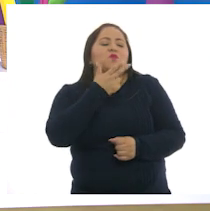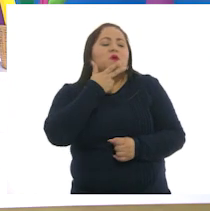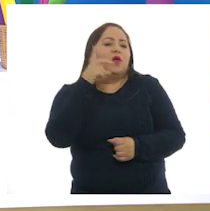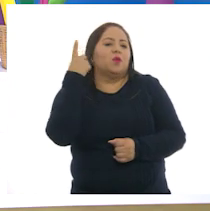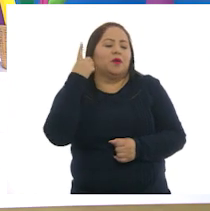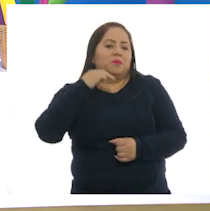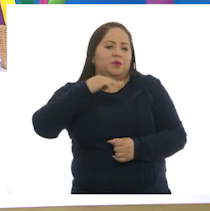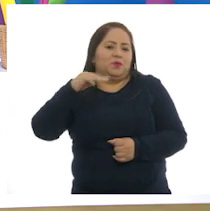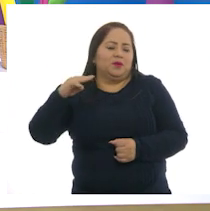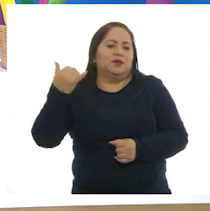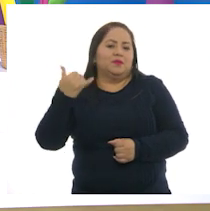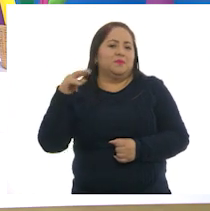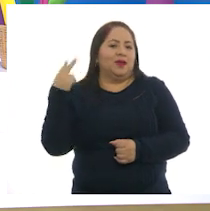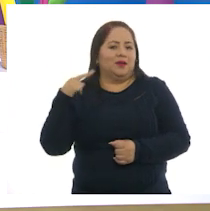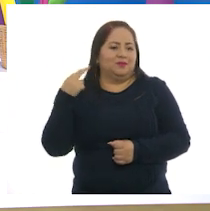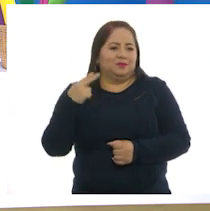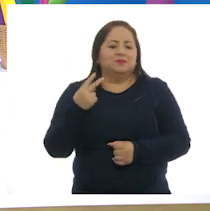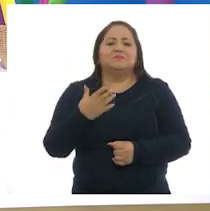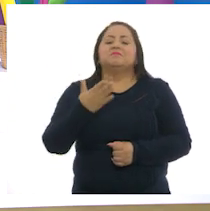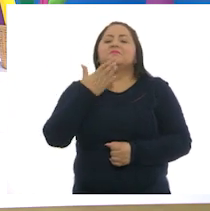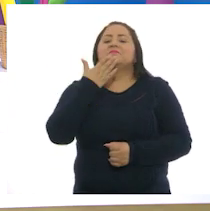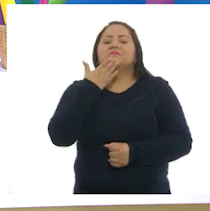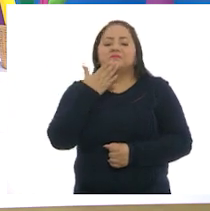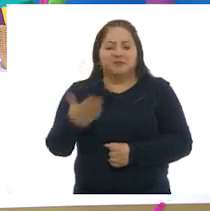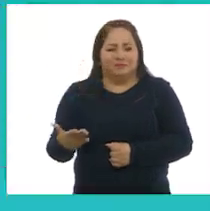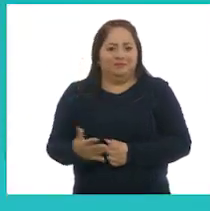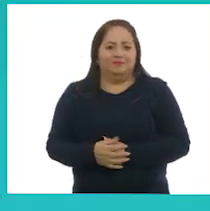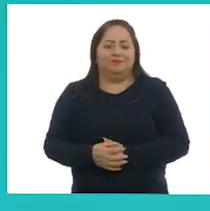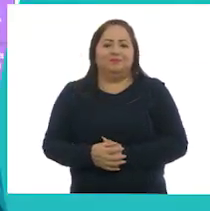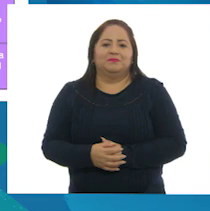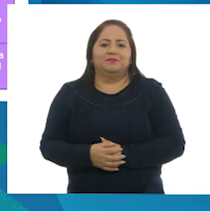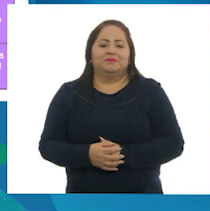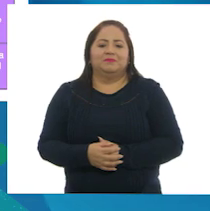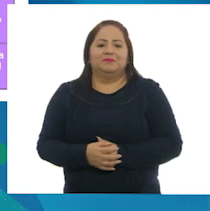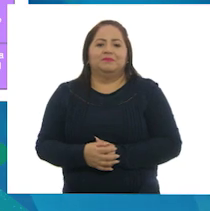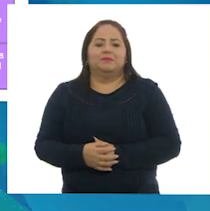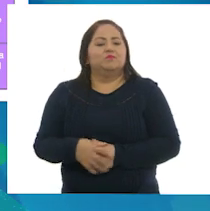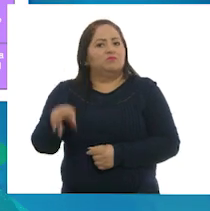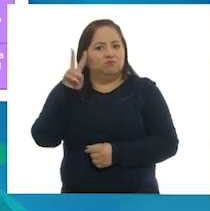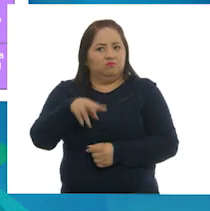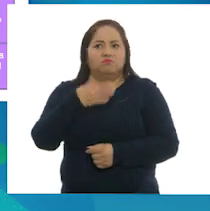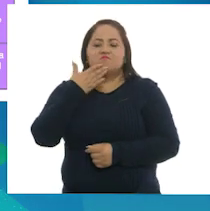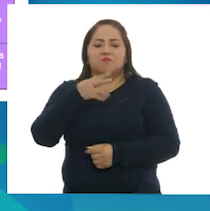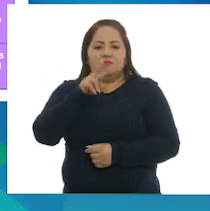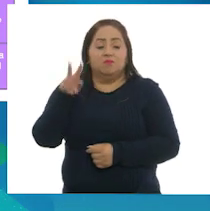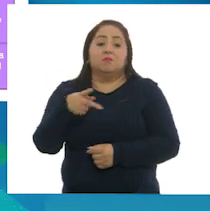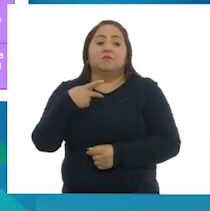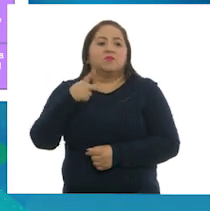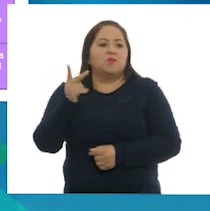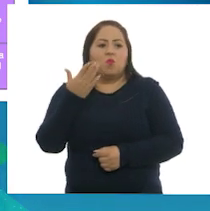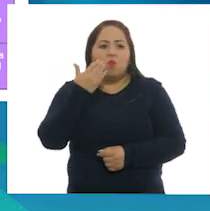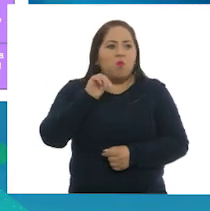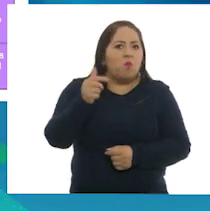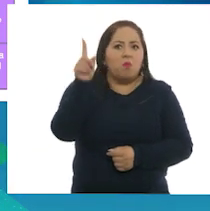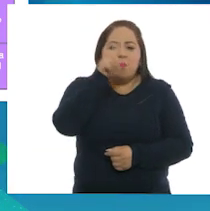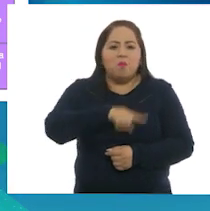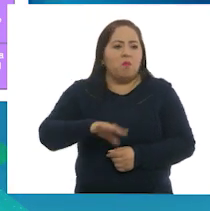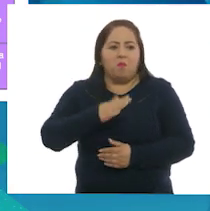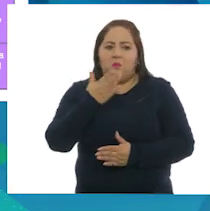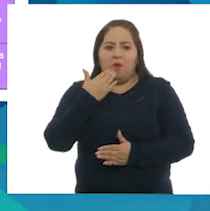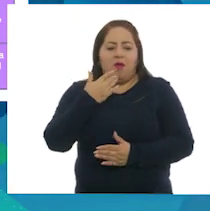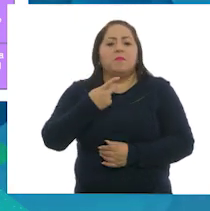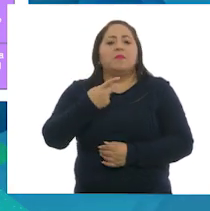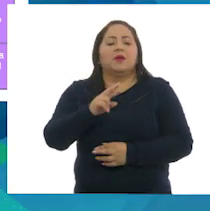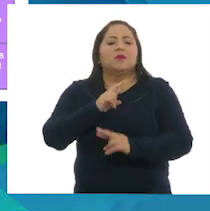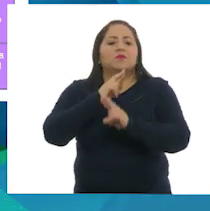Durango, Michoacán y Veracruz. Excelente, Larisa. Muy bien, muy bien. Aunque ya no había más opciones, la